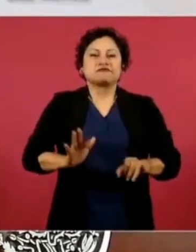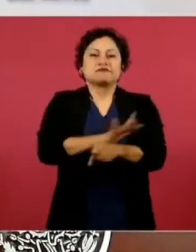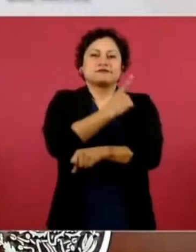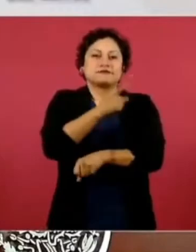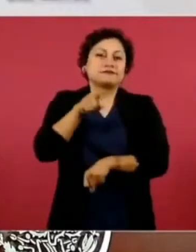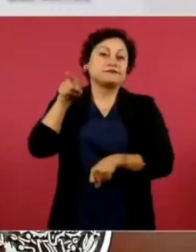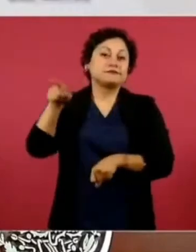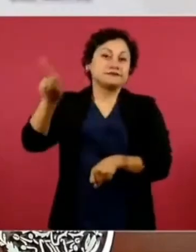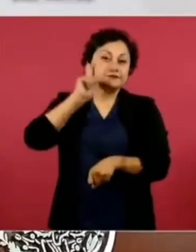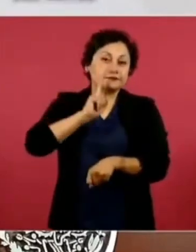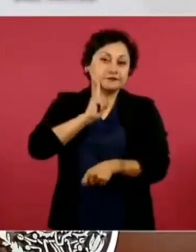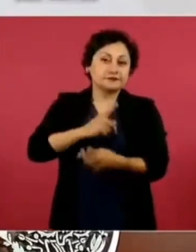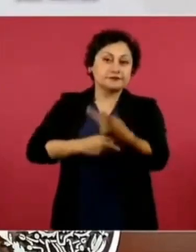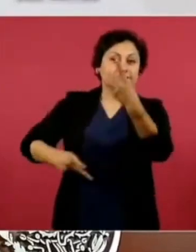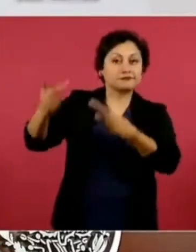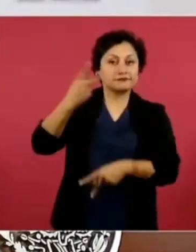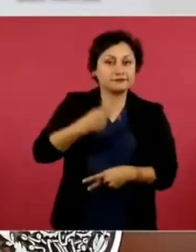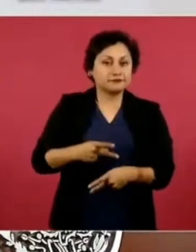presidenta,